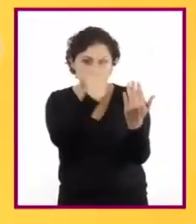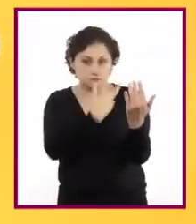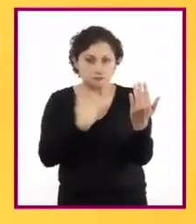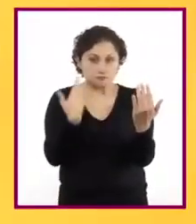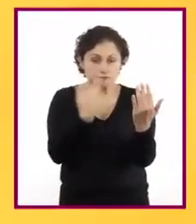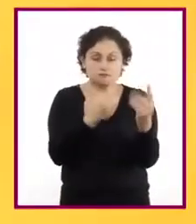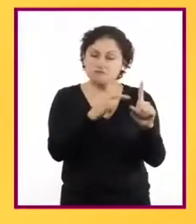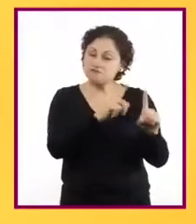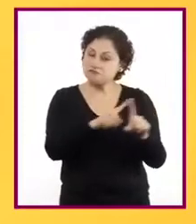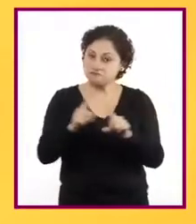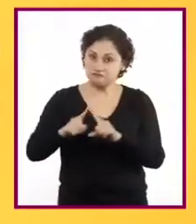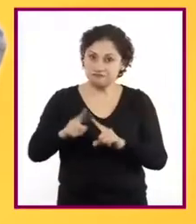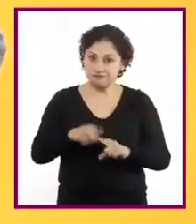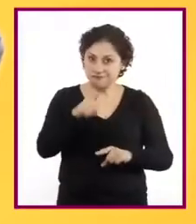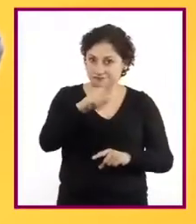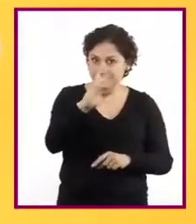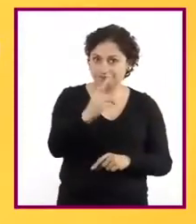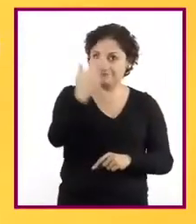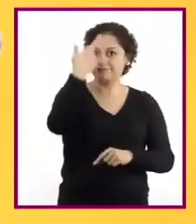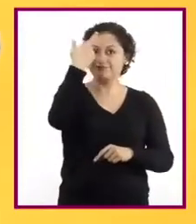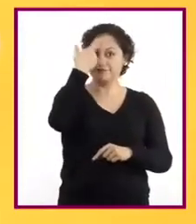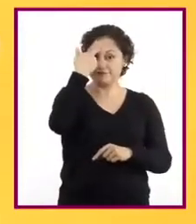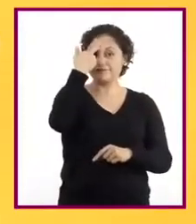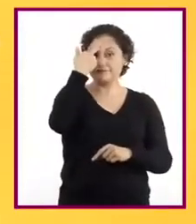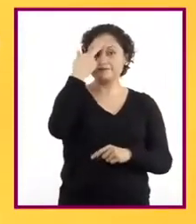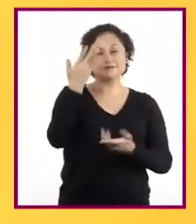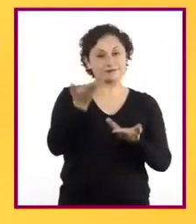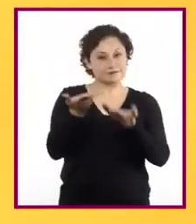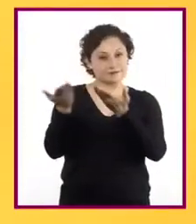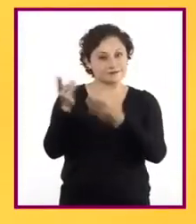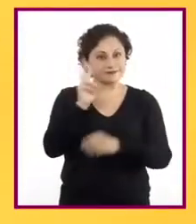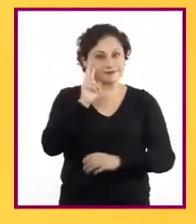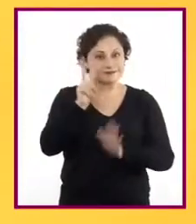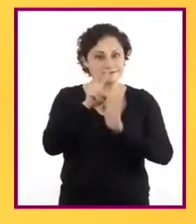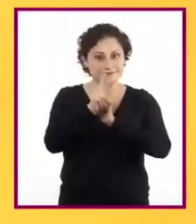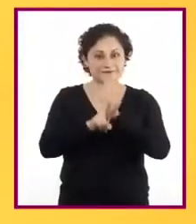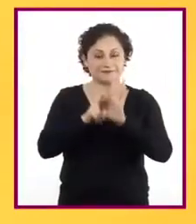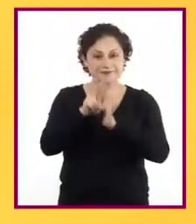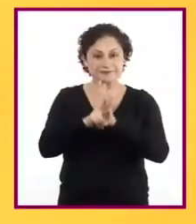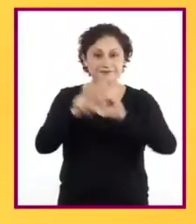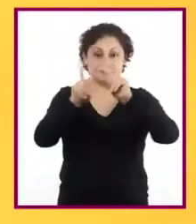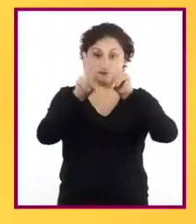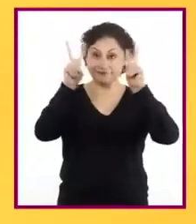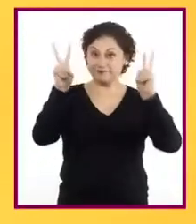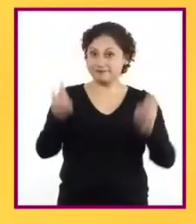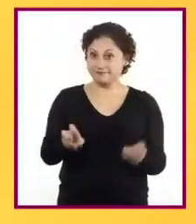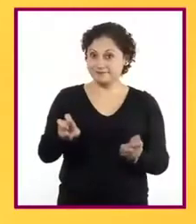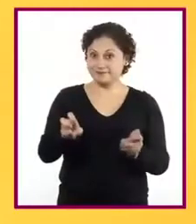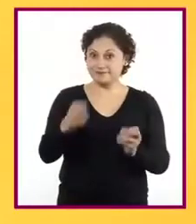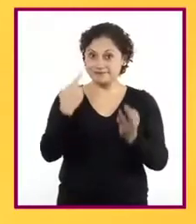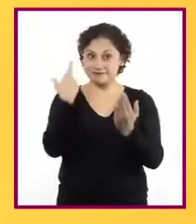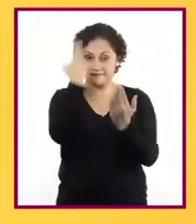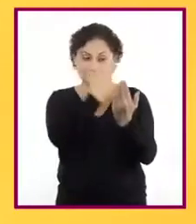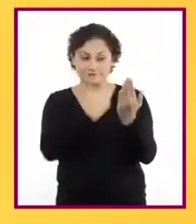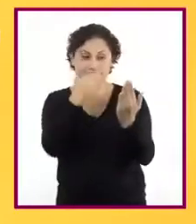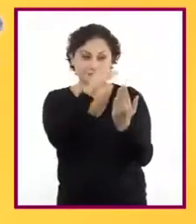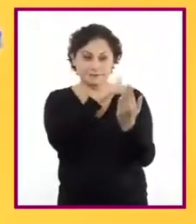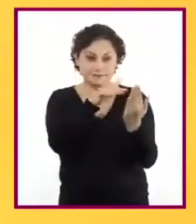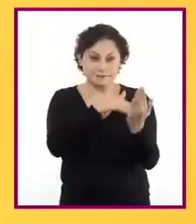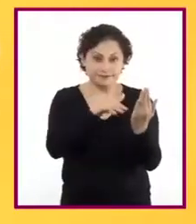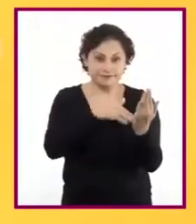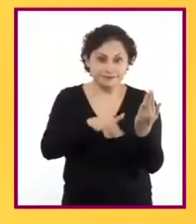recordar algunas de estas acciones, las y los invitamos a ver el siguiente video titulado Revisión de textos.